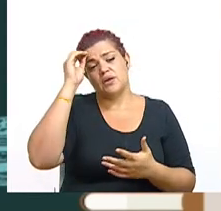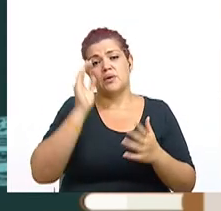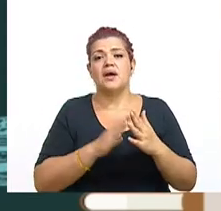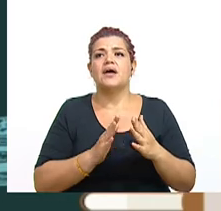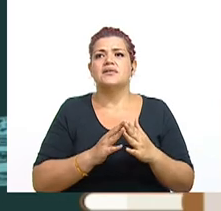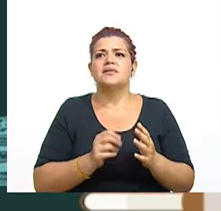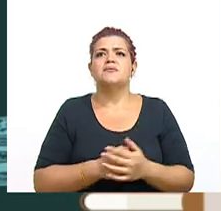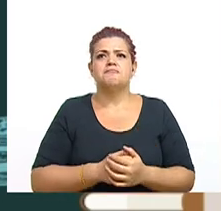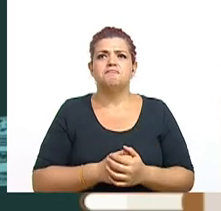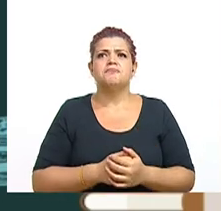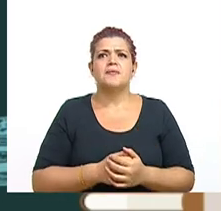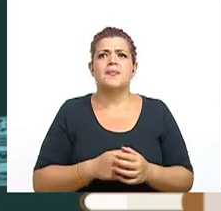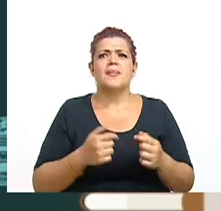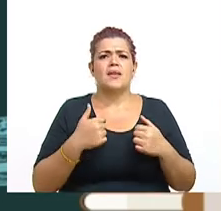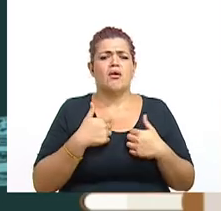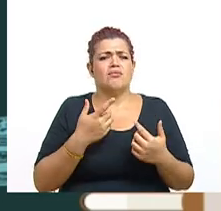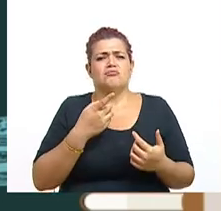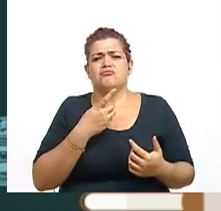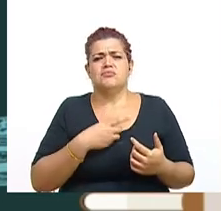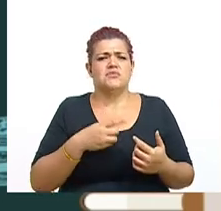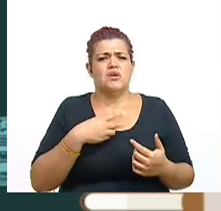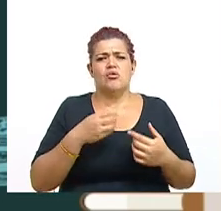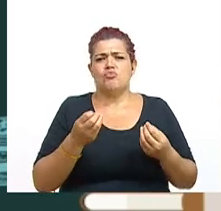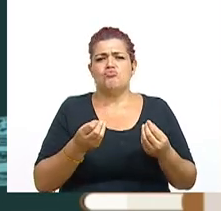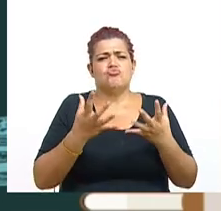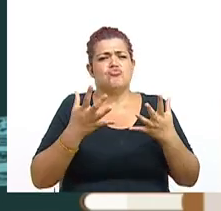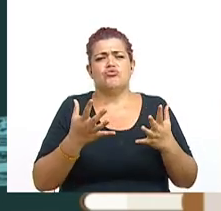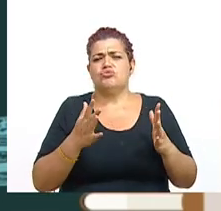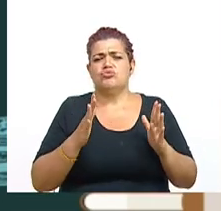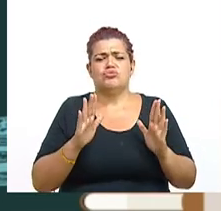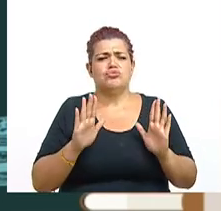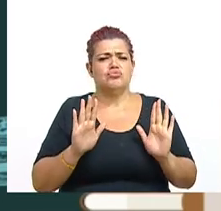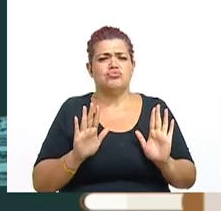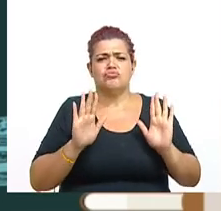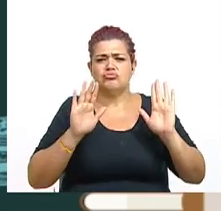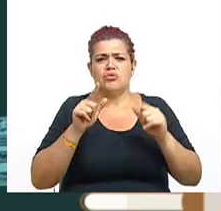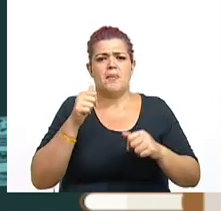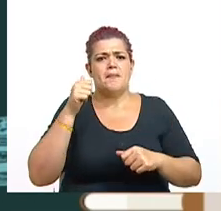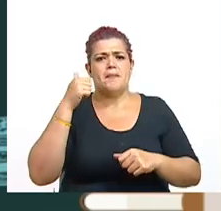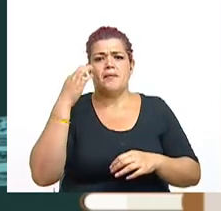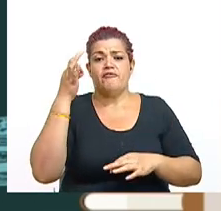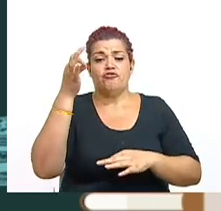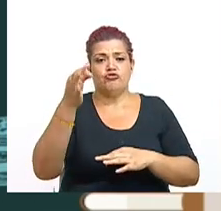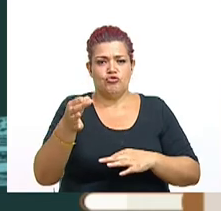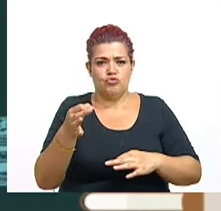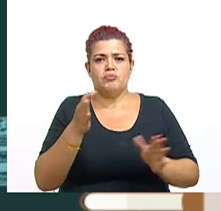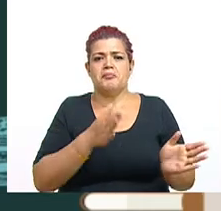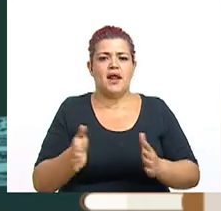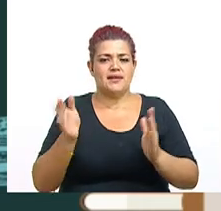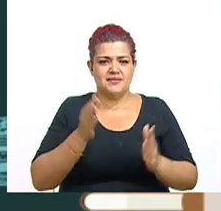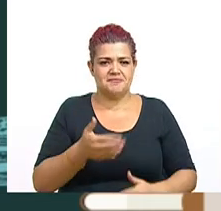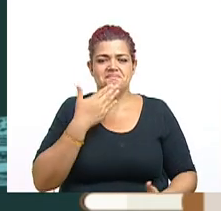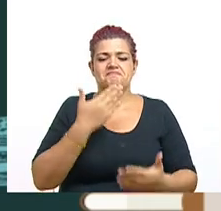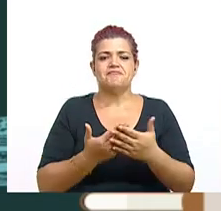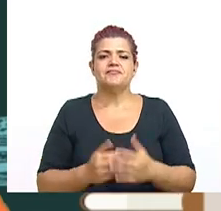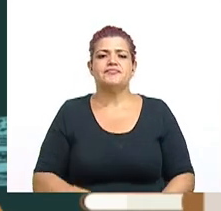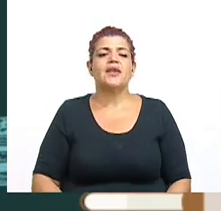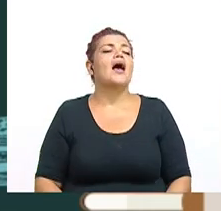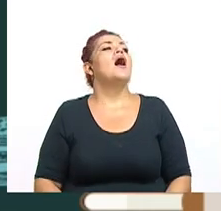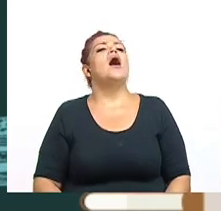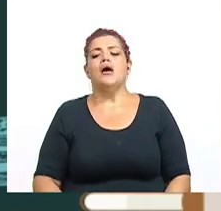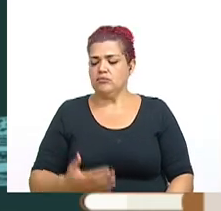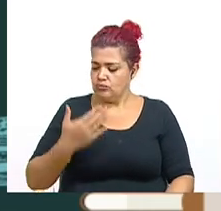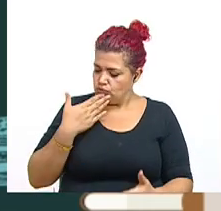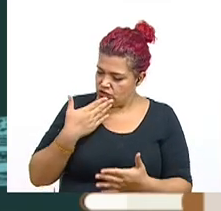en Casa y les deseo muchos éxitos en sus planes futuros. Muchas gracias. Muchas